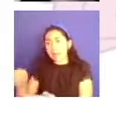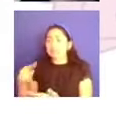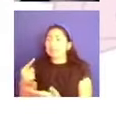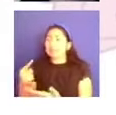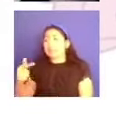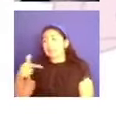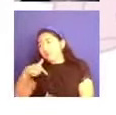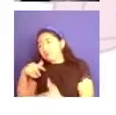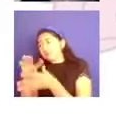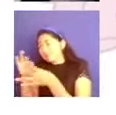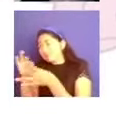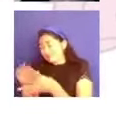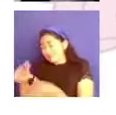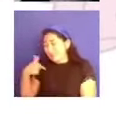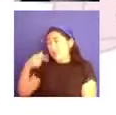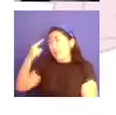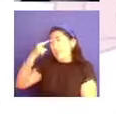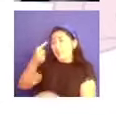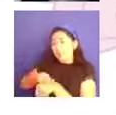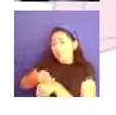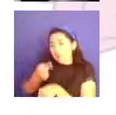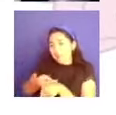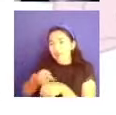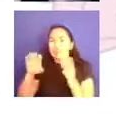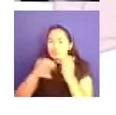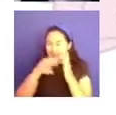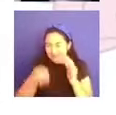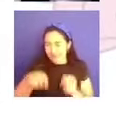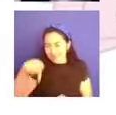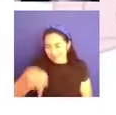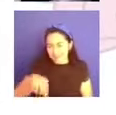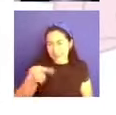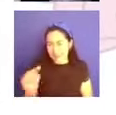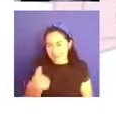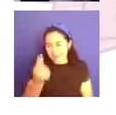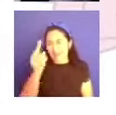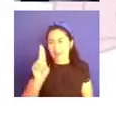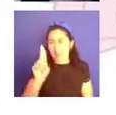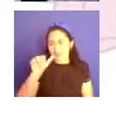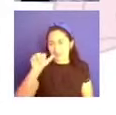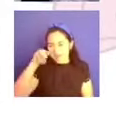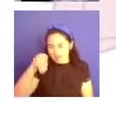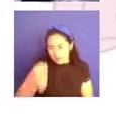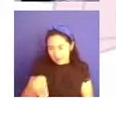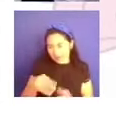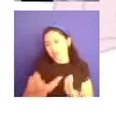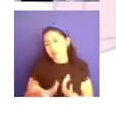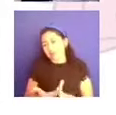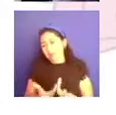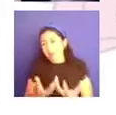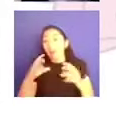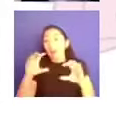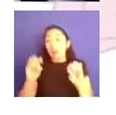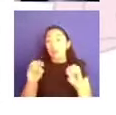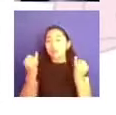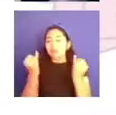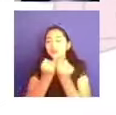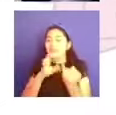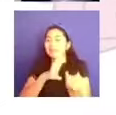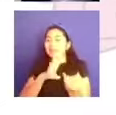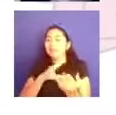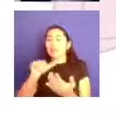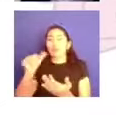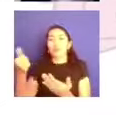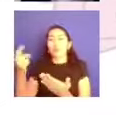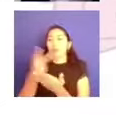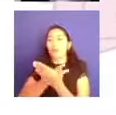de charlas y como puede ser el Instituto Nacional de Psiquiatría, como hay un proyecto fabuloso que se denomina Contacto